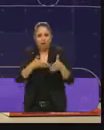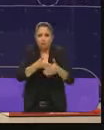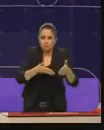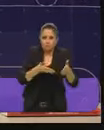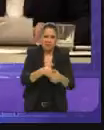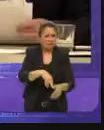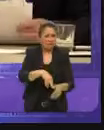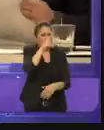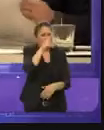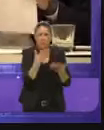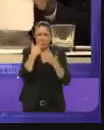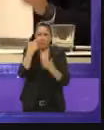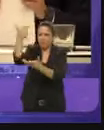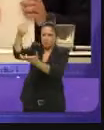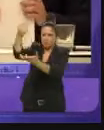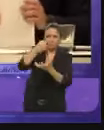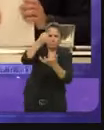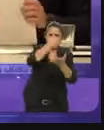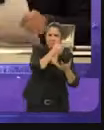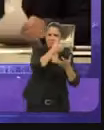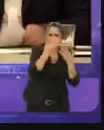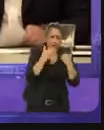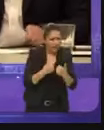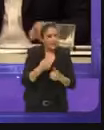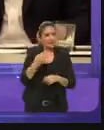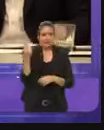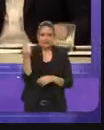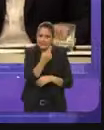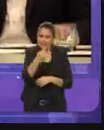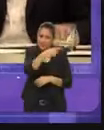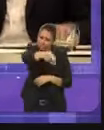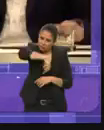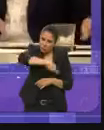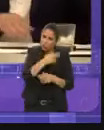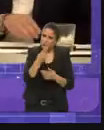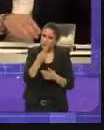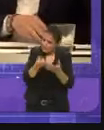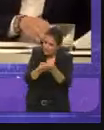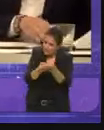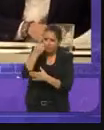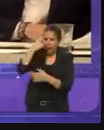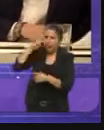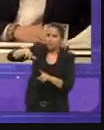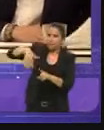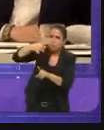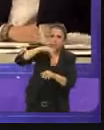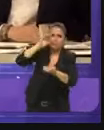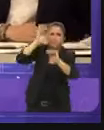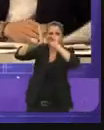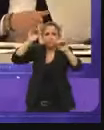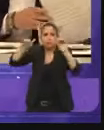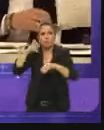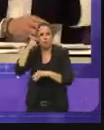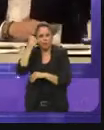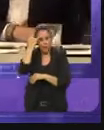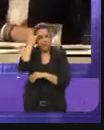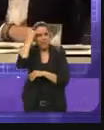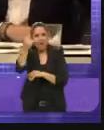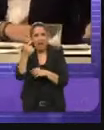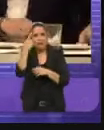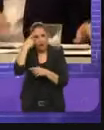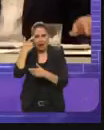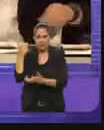nueva inversión y para que llegue hay que salir a buscarla. Por eso vamos a crear la agencia promotora de la